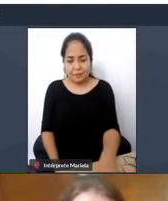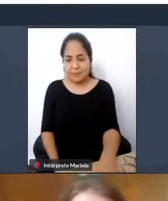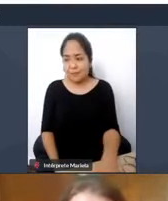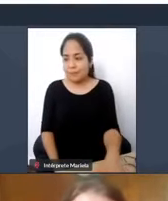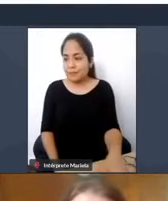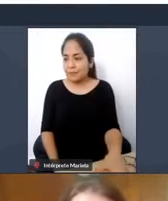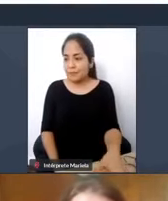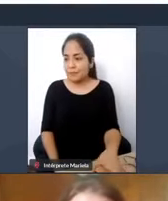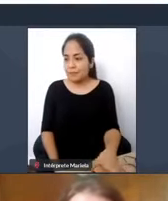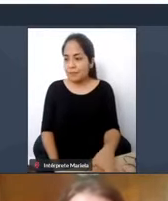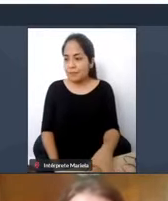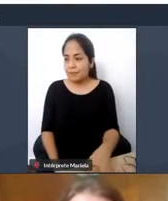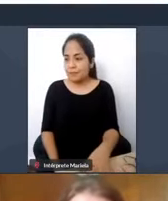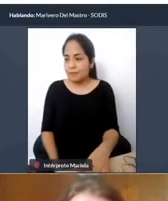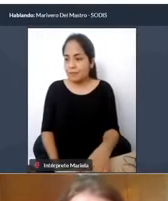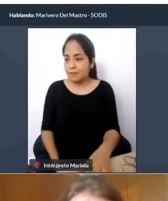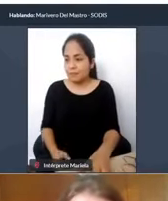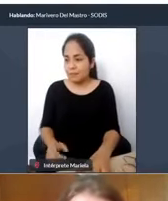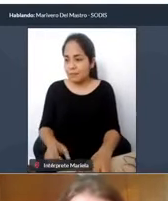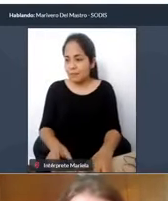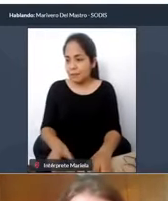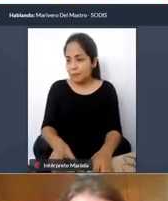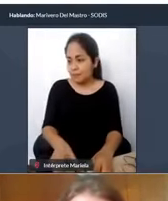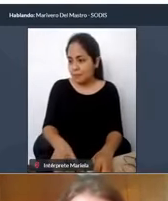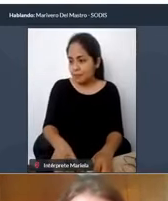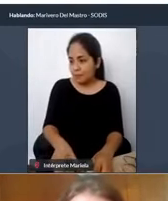Bueno, los protocolos de emergencia,